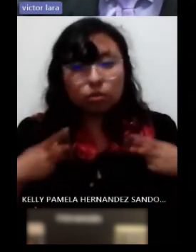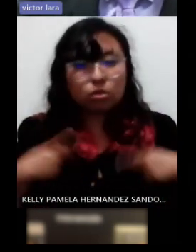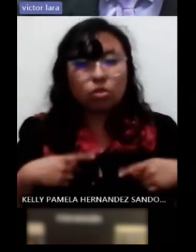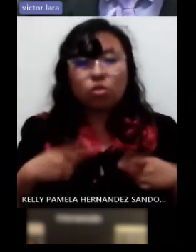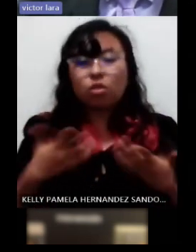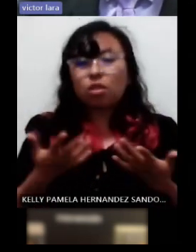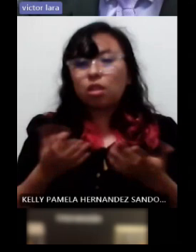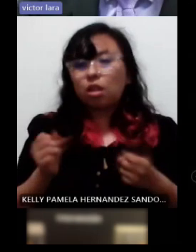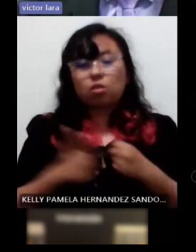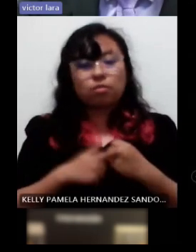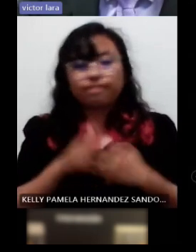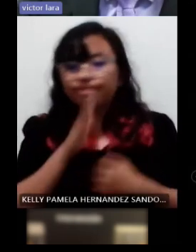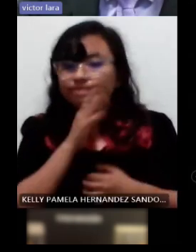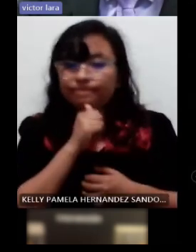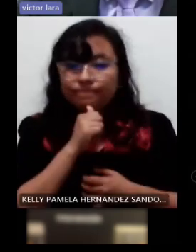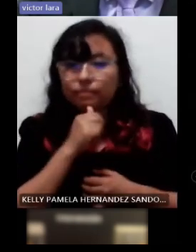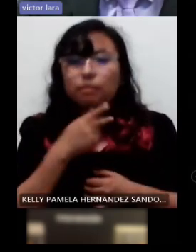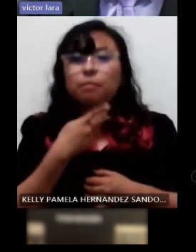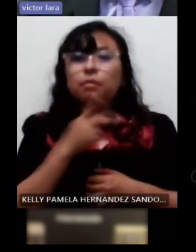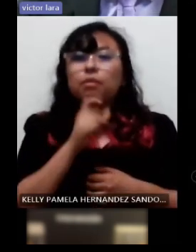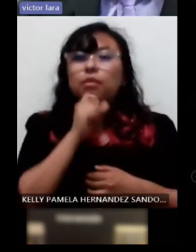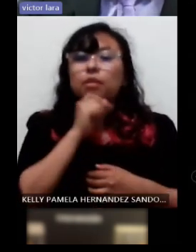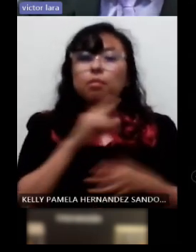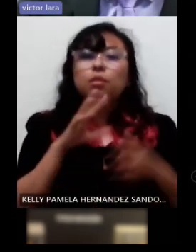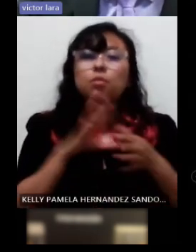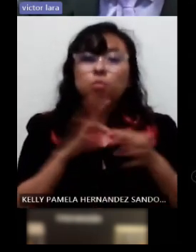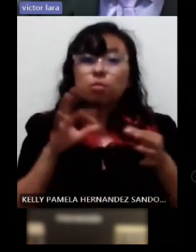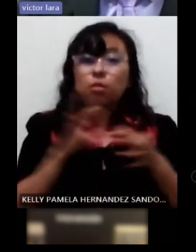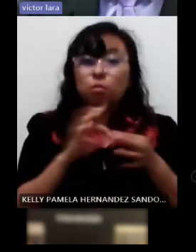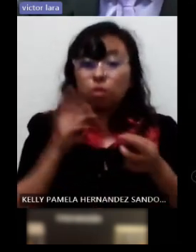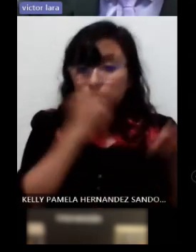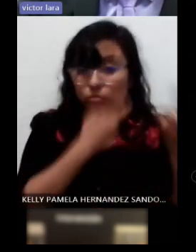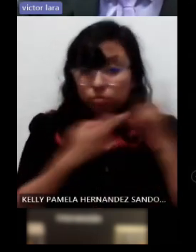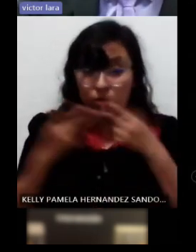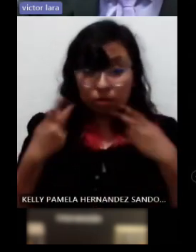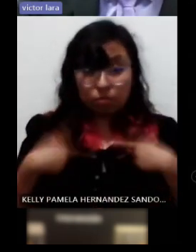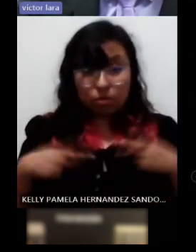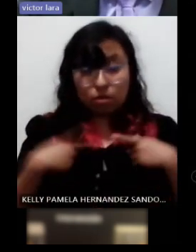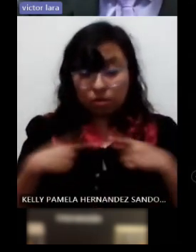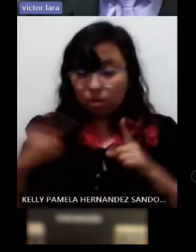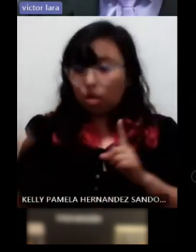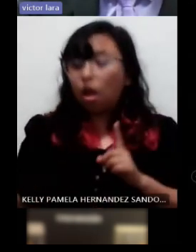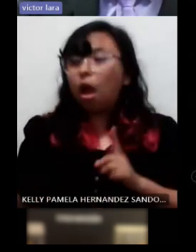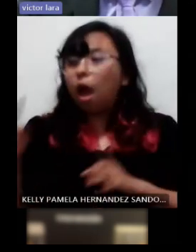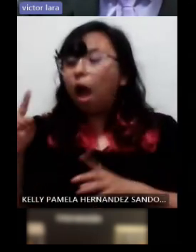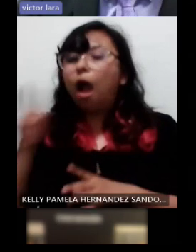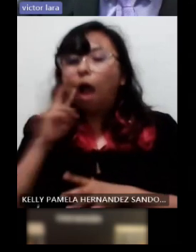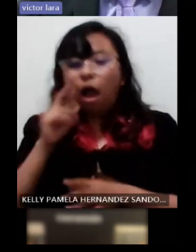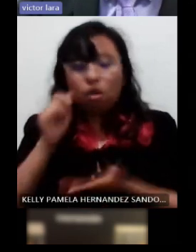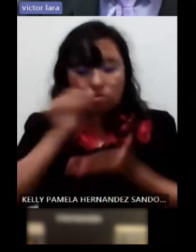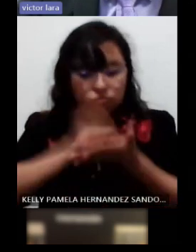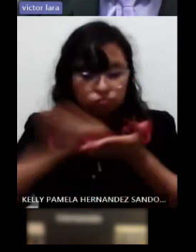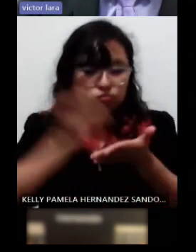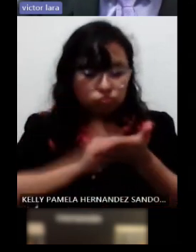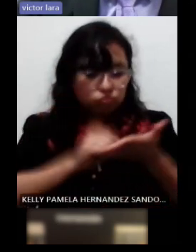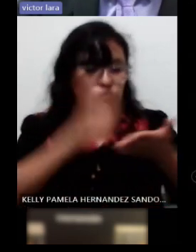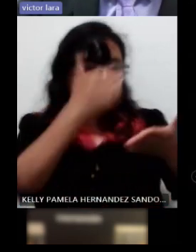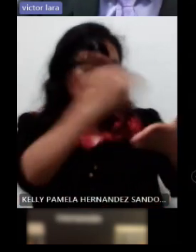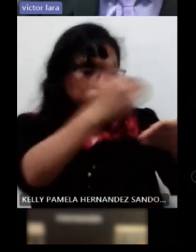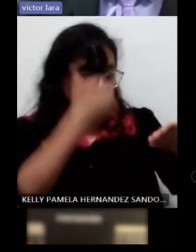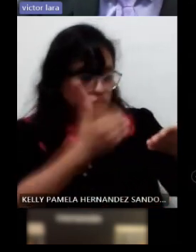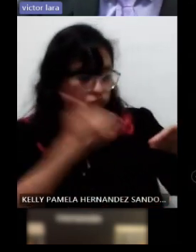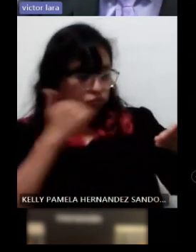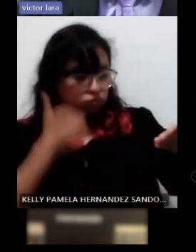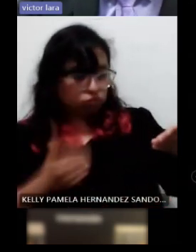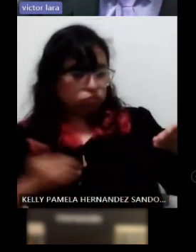una de las recomendaciones que les doy es que valoración con valoración vamos a ir teniendo un registro y sobre ese registro podemos ir viendo